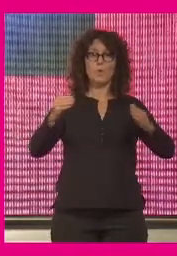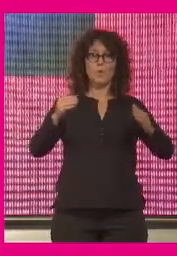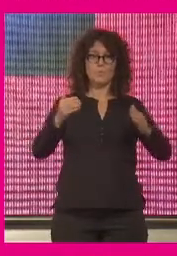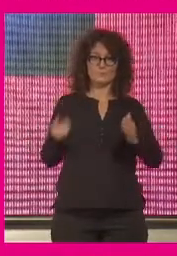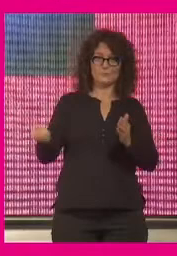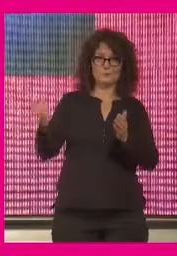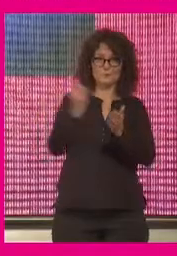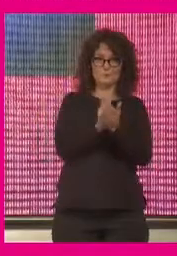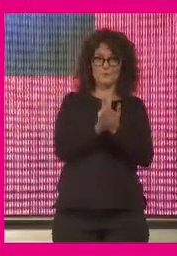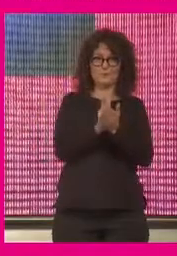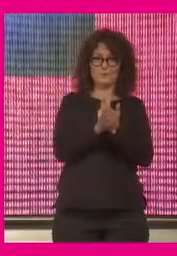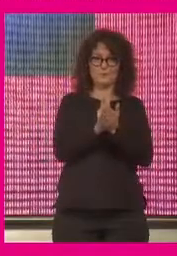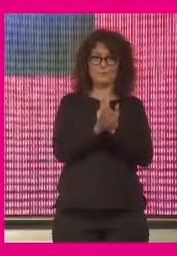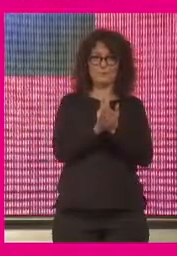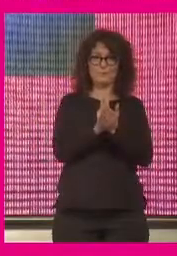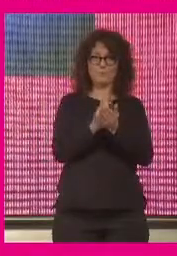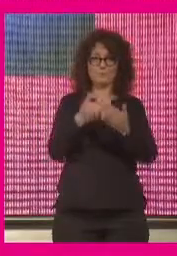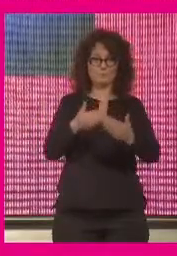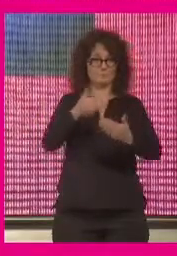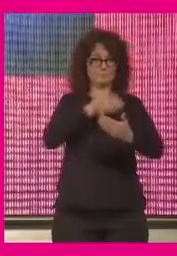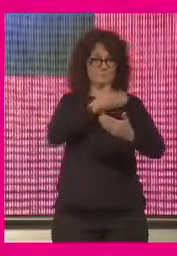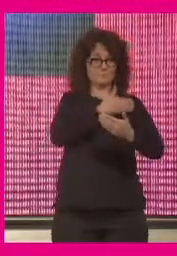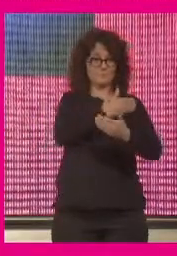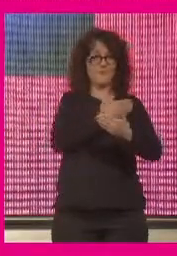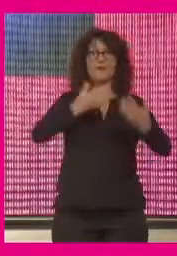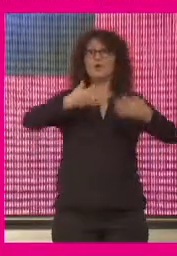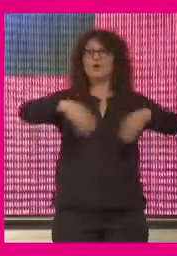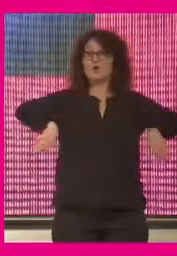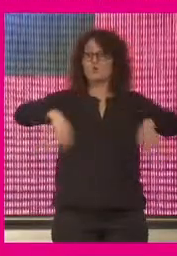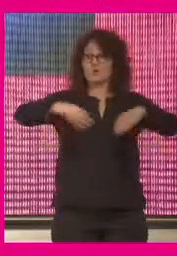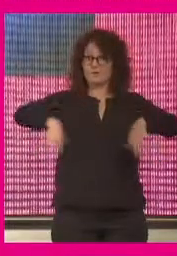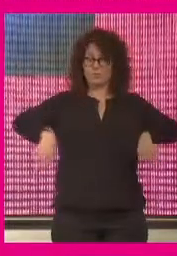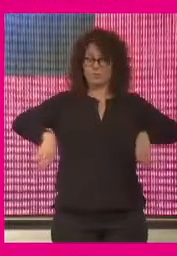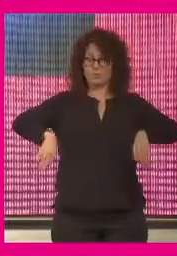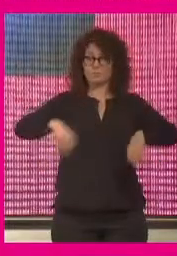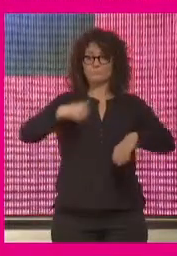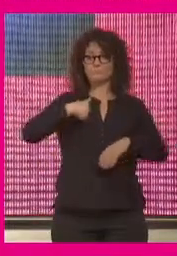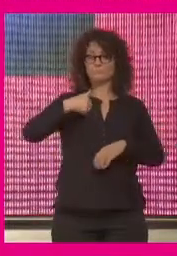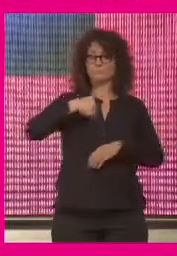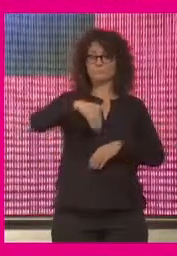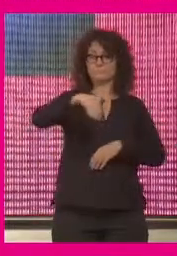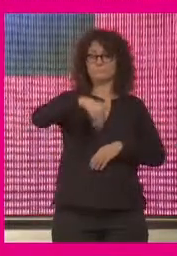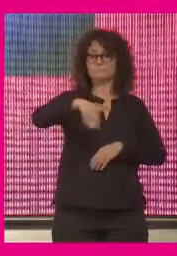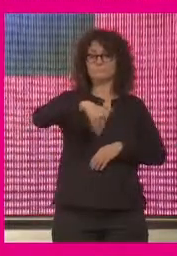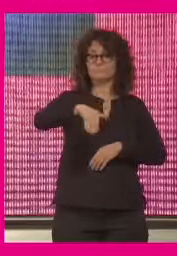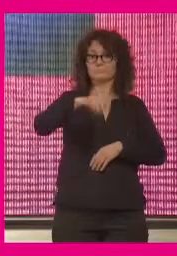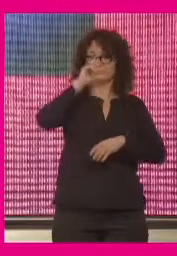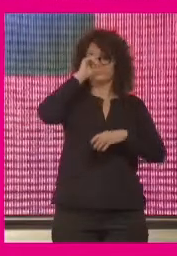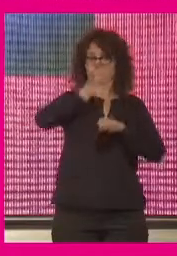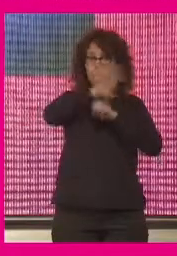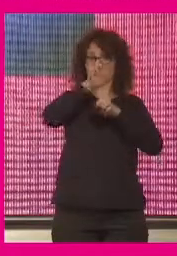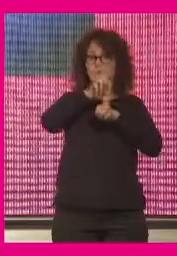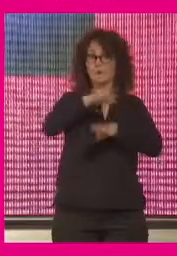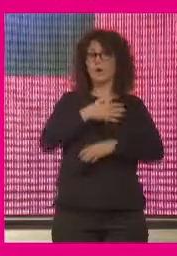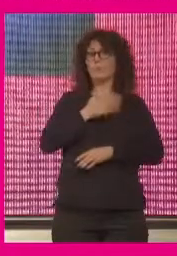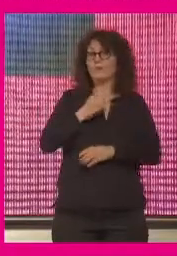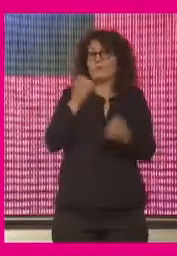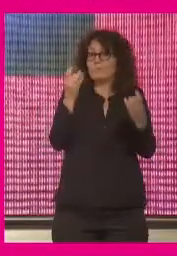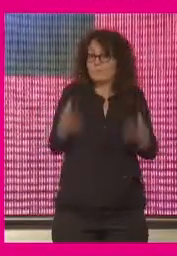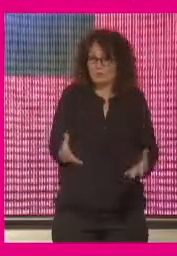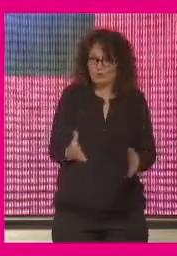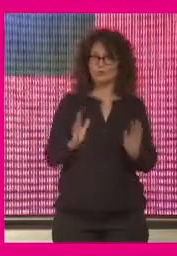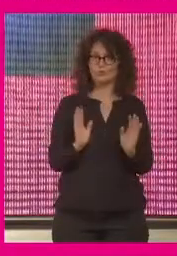estábamos, nos van a devolver a la normalidad. Es difícil saber cuándo, probablemente sea pronto, gracias